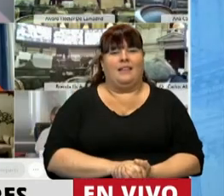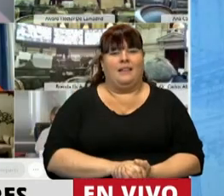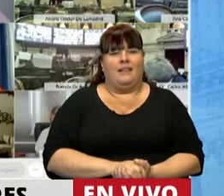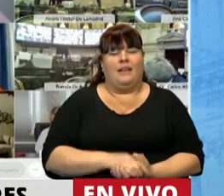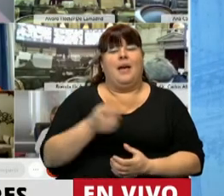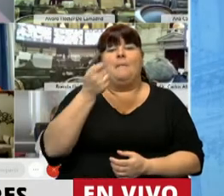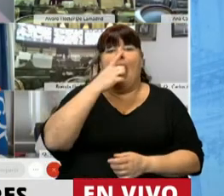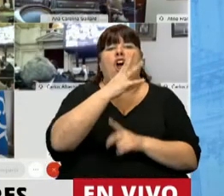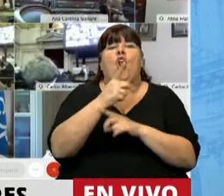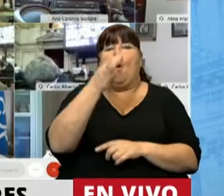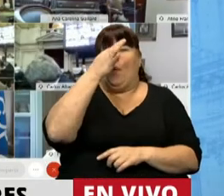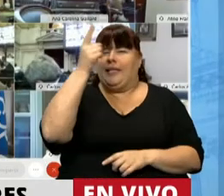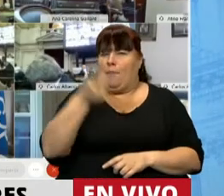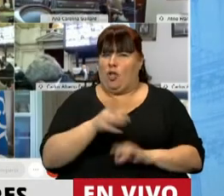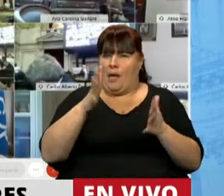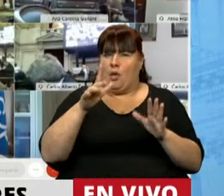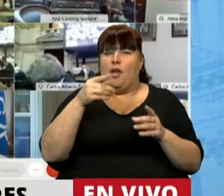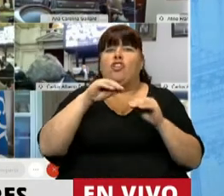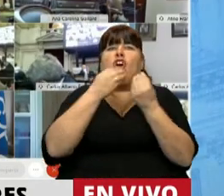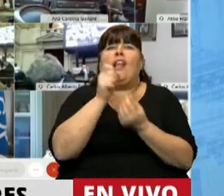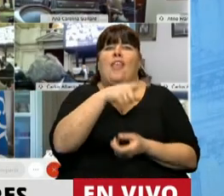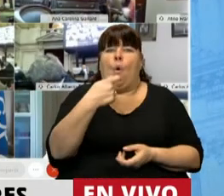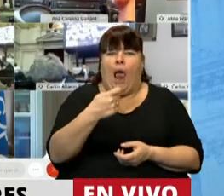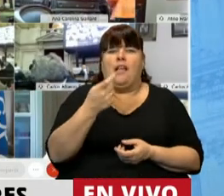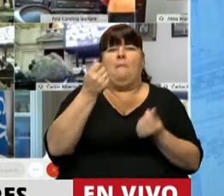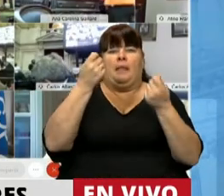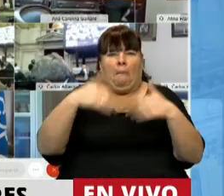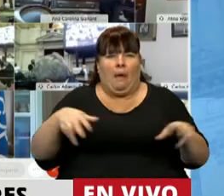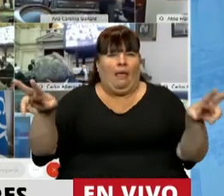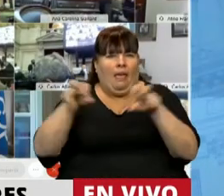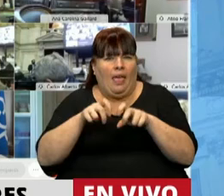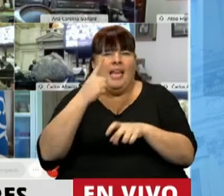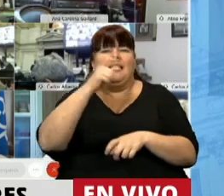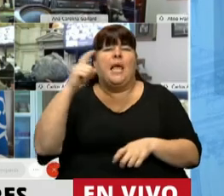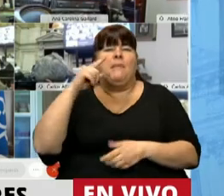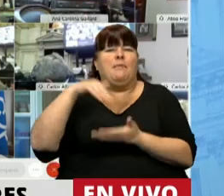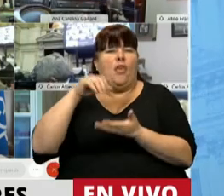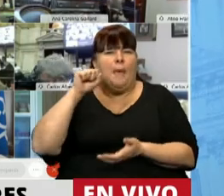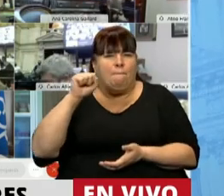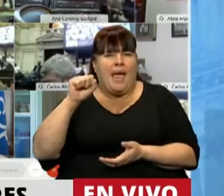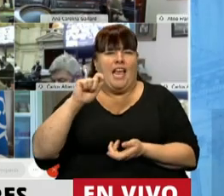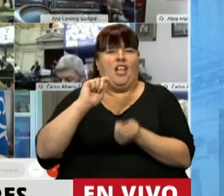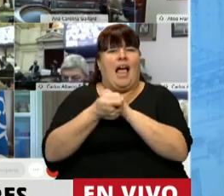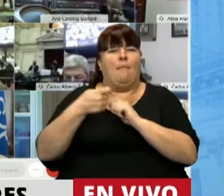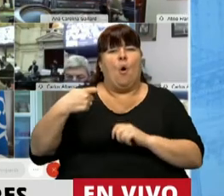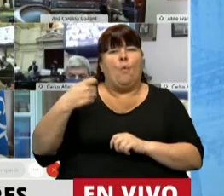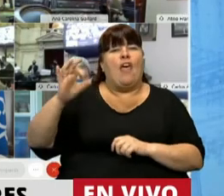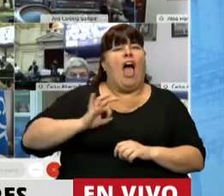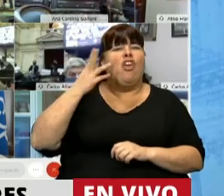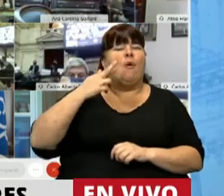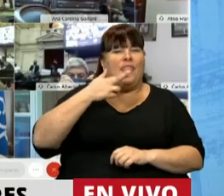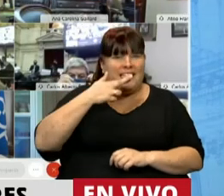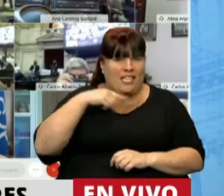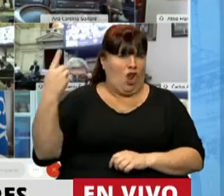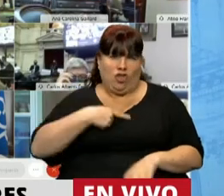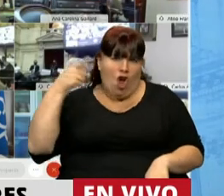se robó el 20% aproximadamente de las jubilaciones con la devaluación, los 100.000 millones de pesos de la reforma previsional del 2017,